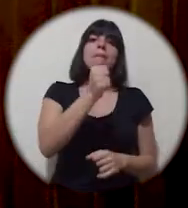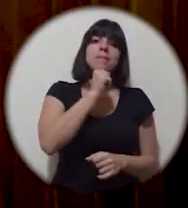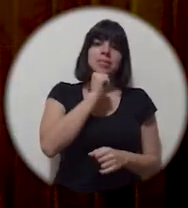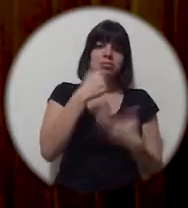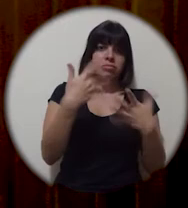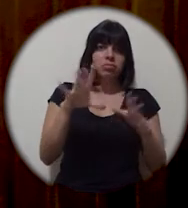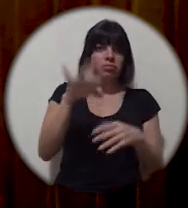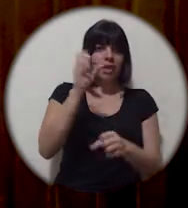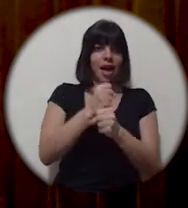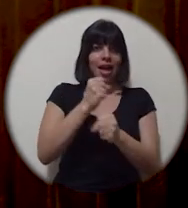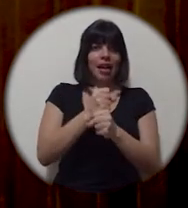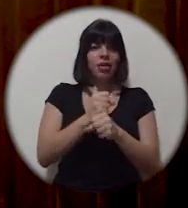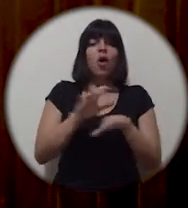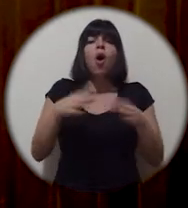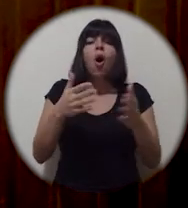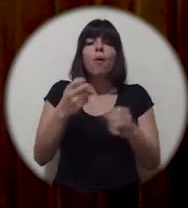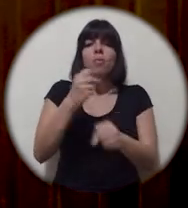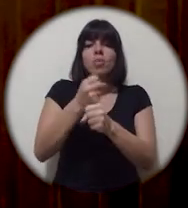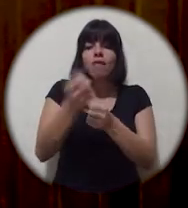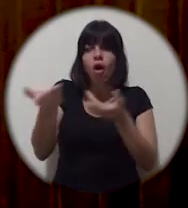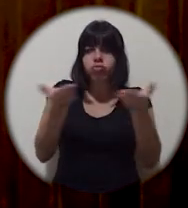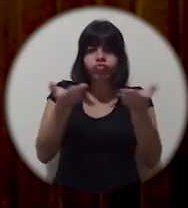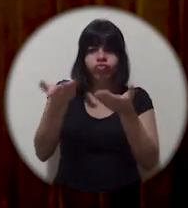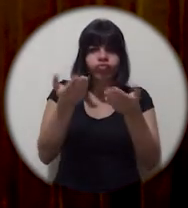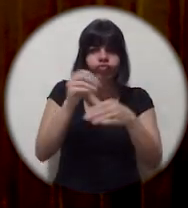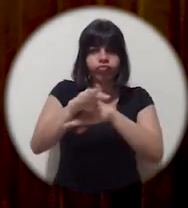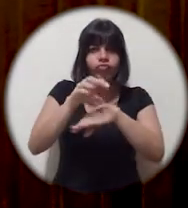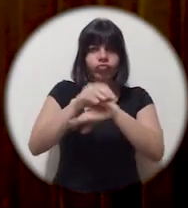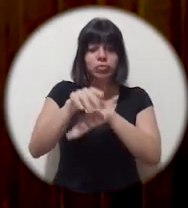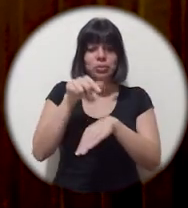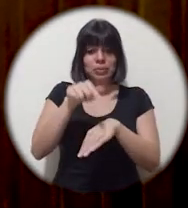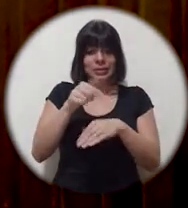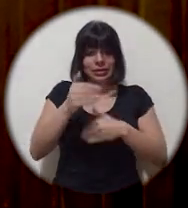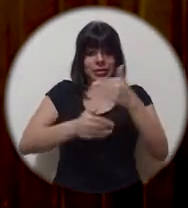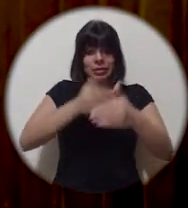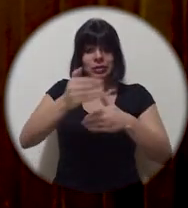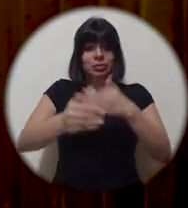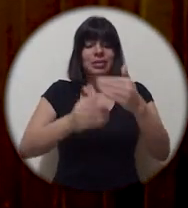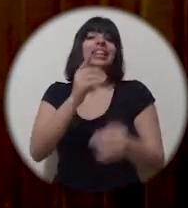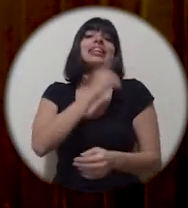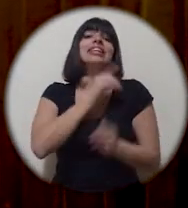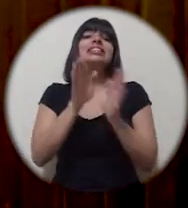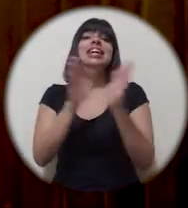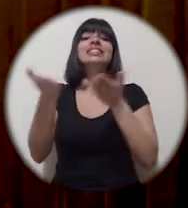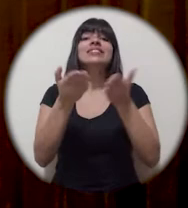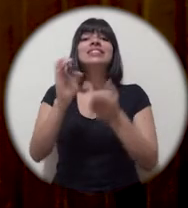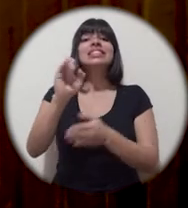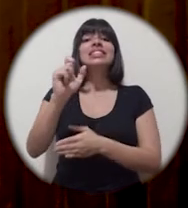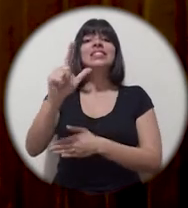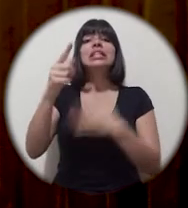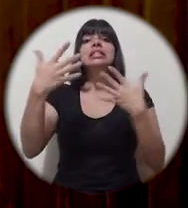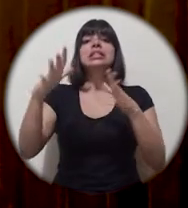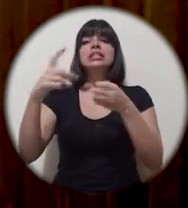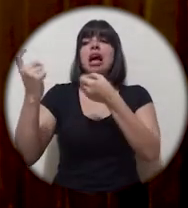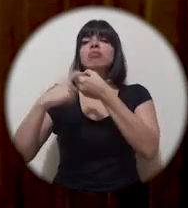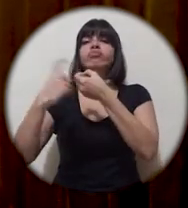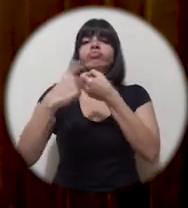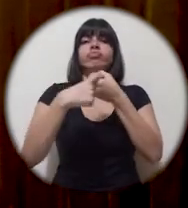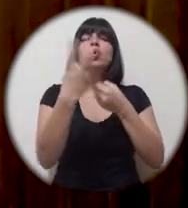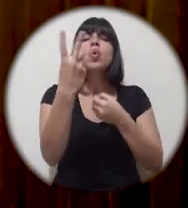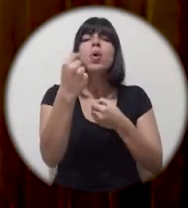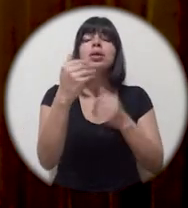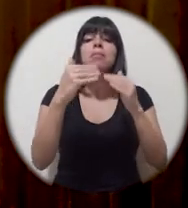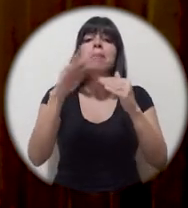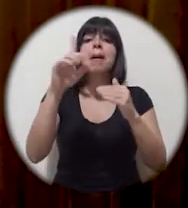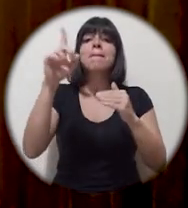mediante la intermediación laboral. En esa línea, la Dirección General de Servicios Civil hizo una inscripción de más